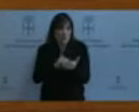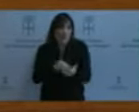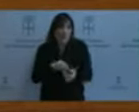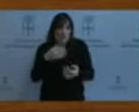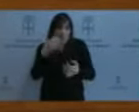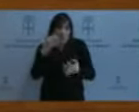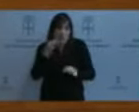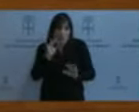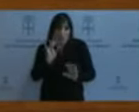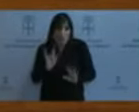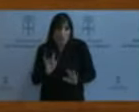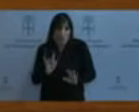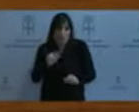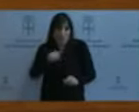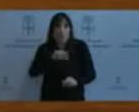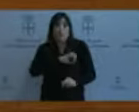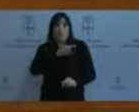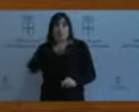Mire.